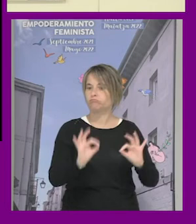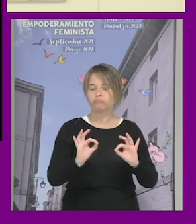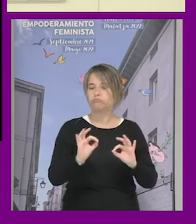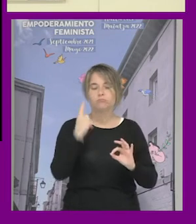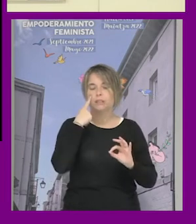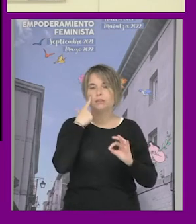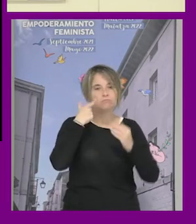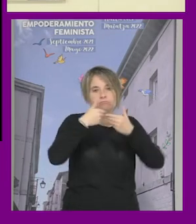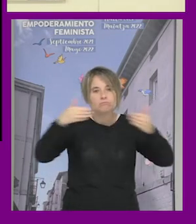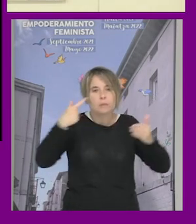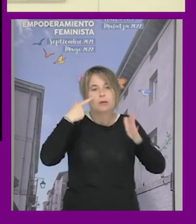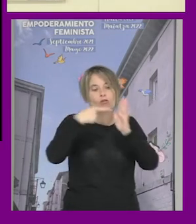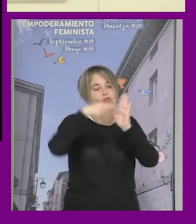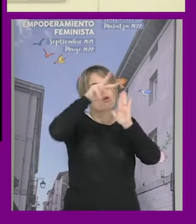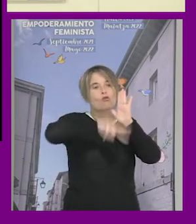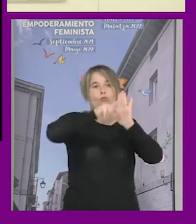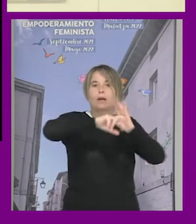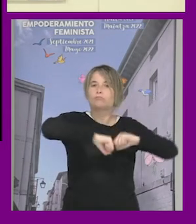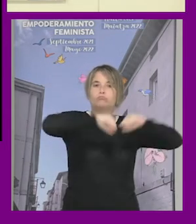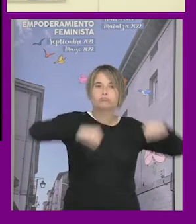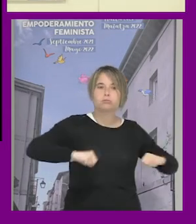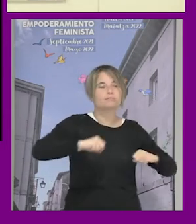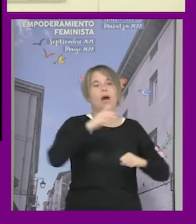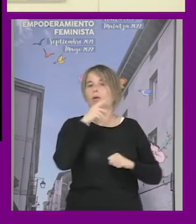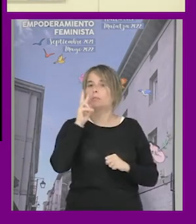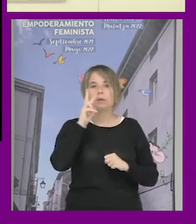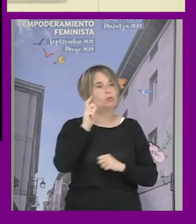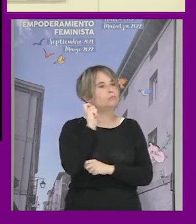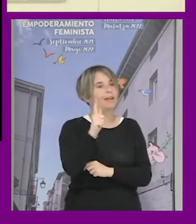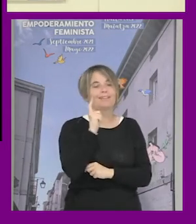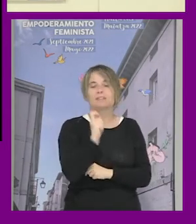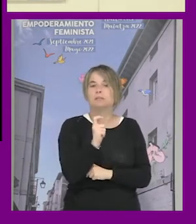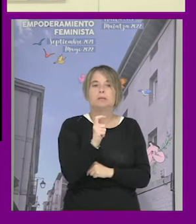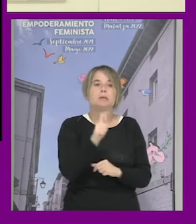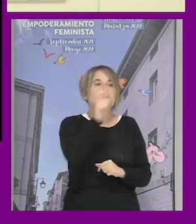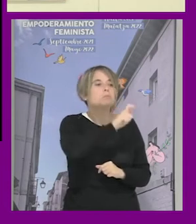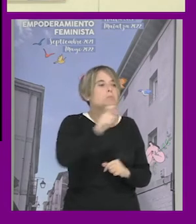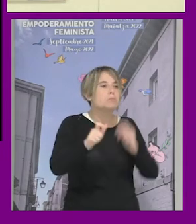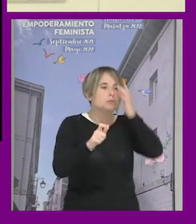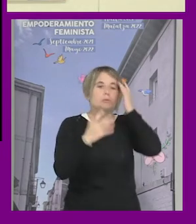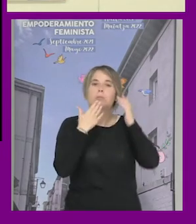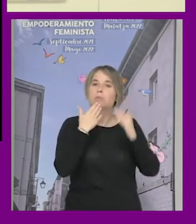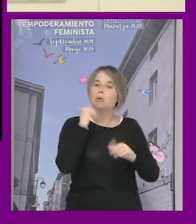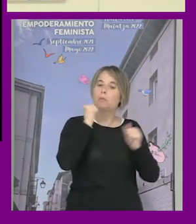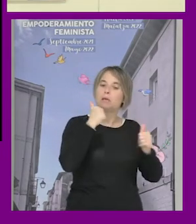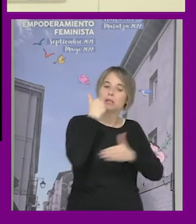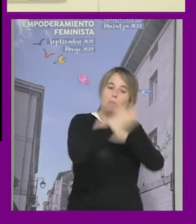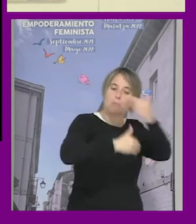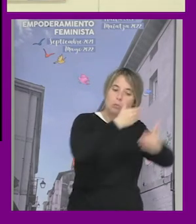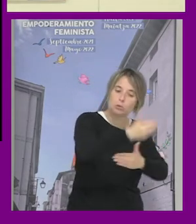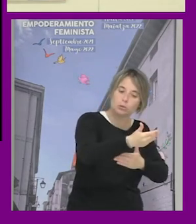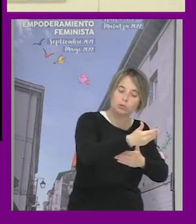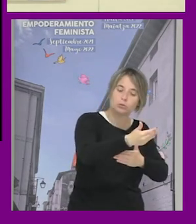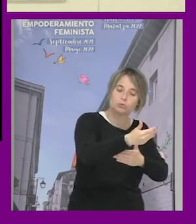demostraba que no pero el normativo estaba muy implantado y cada vez vemos más que hay gente que hace procesos que